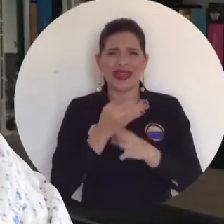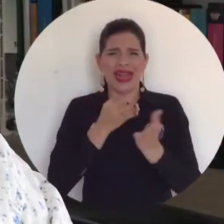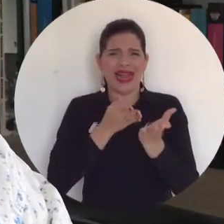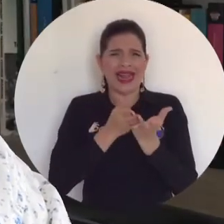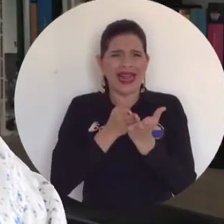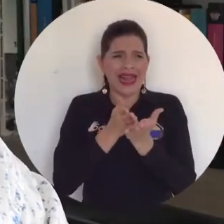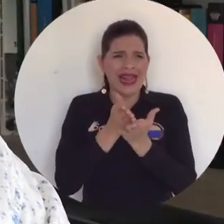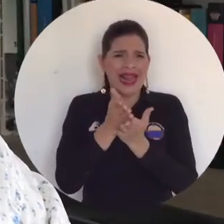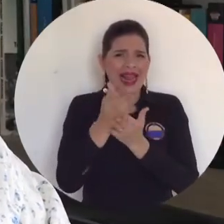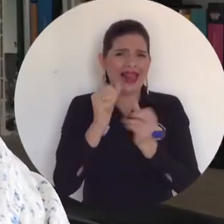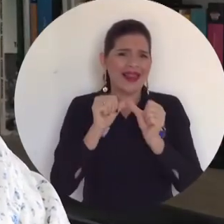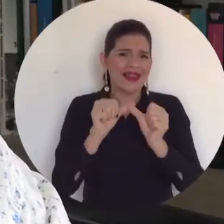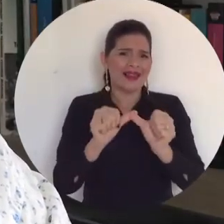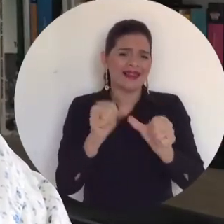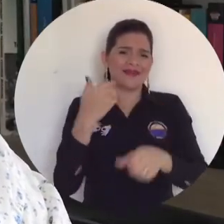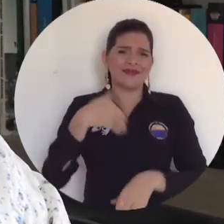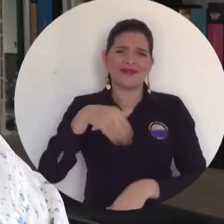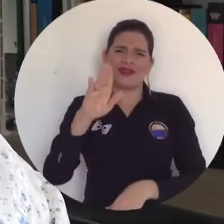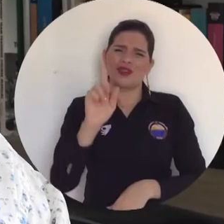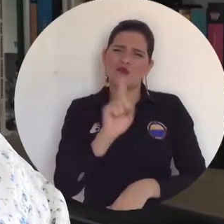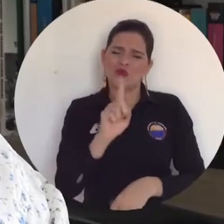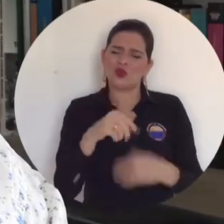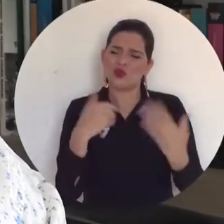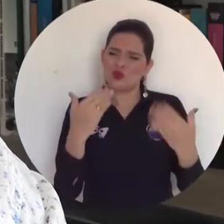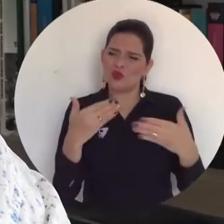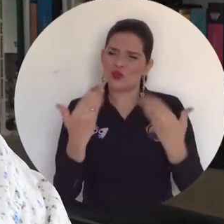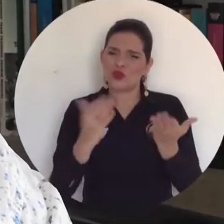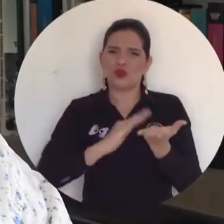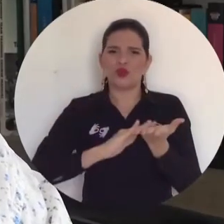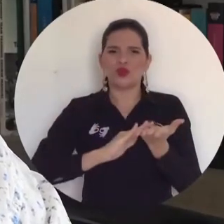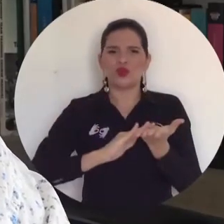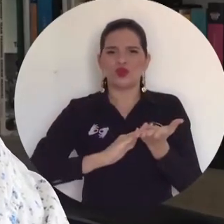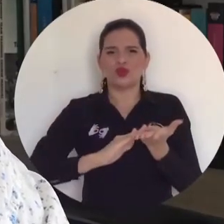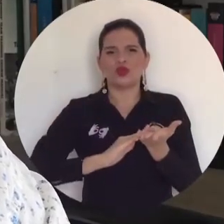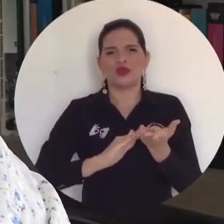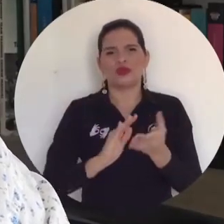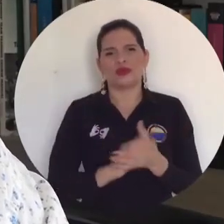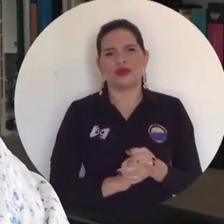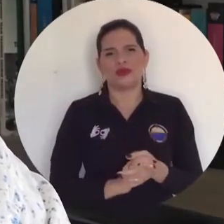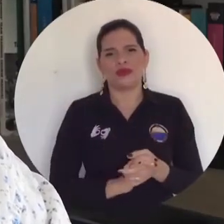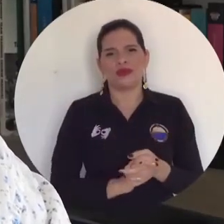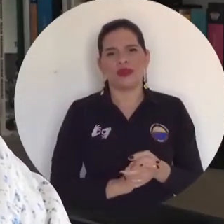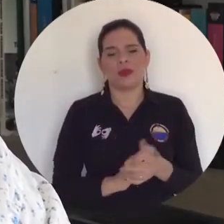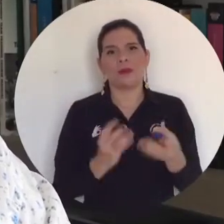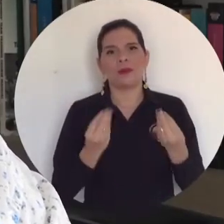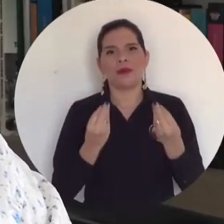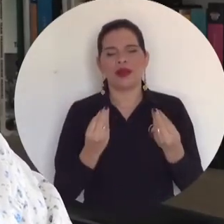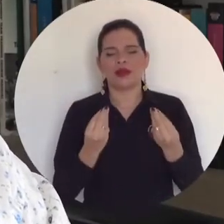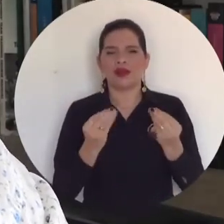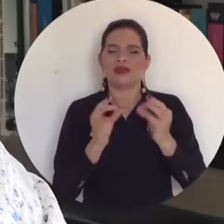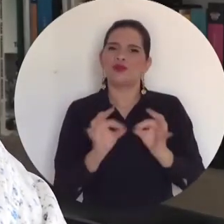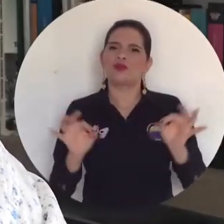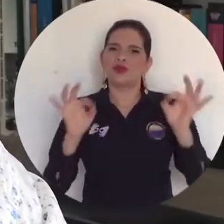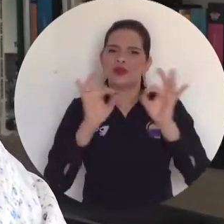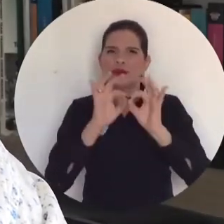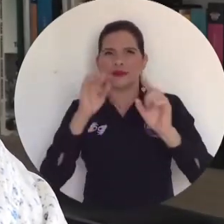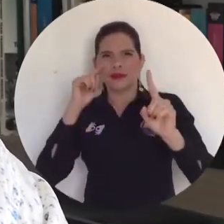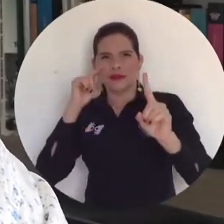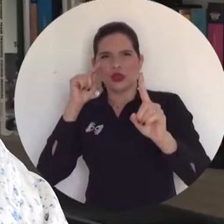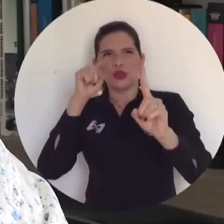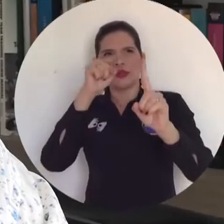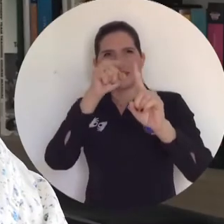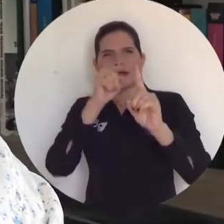que esta situación no se prolongue eternamente, para que